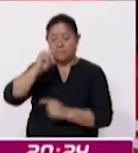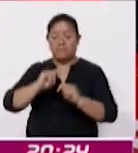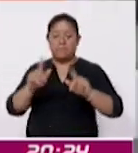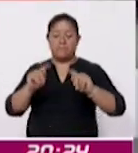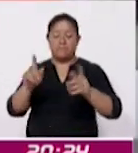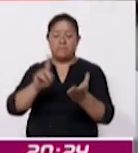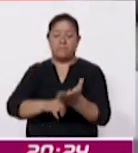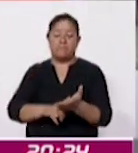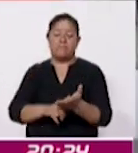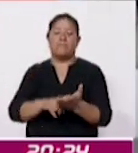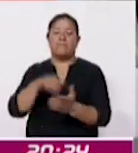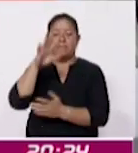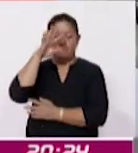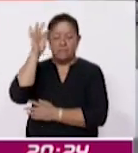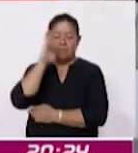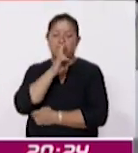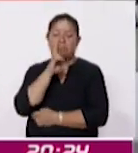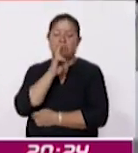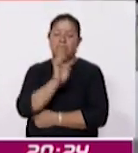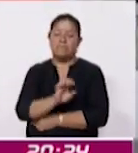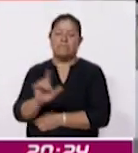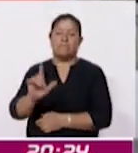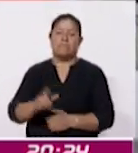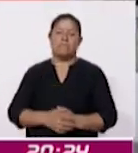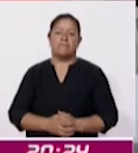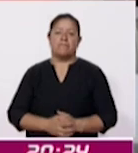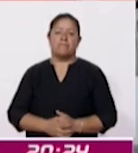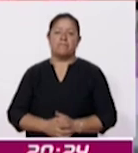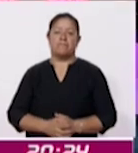Tlaxcala. Para Corazín Noticias, Edith López.